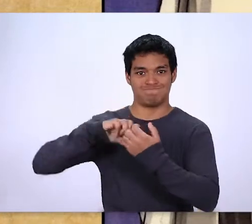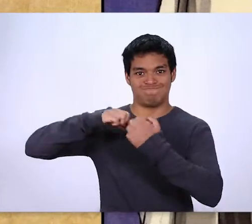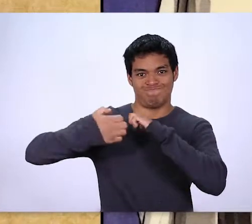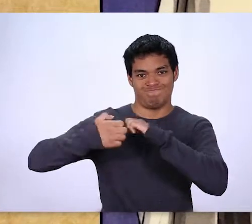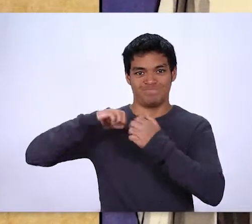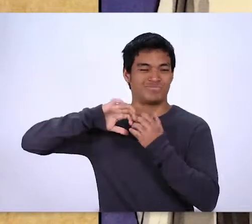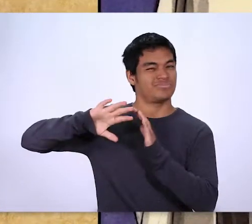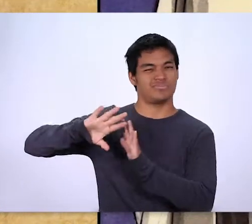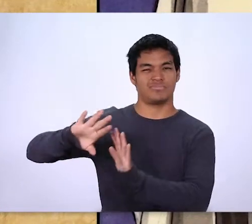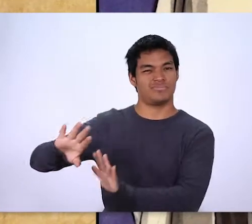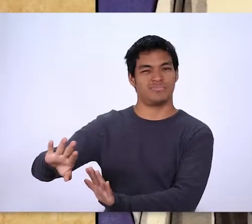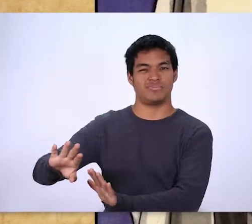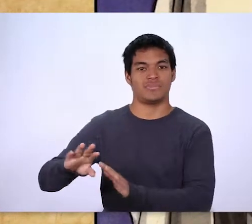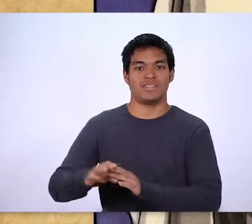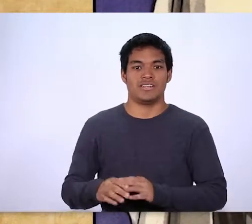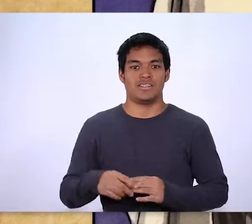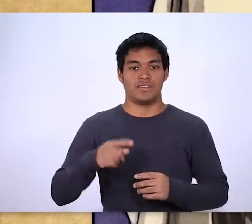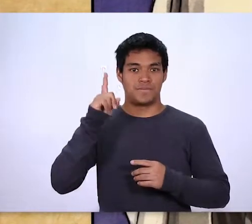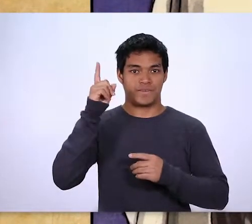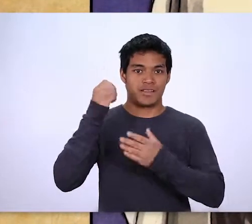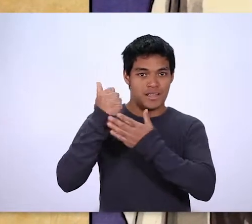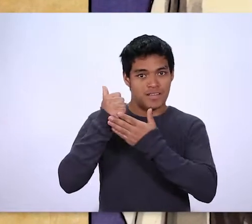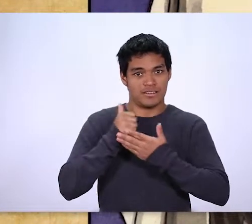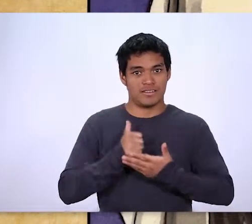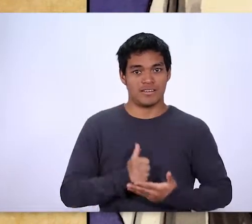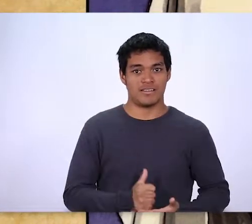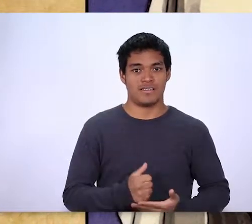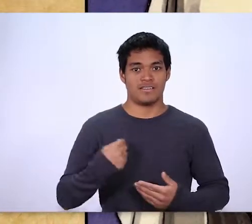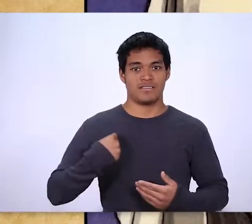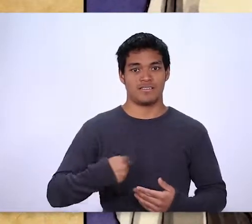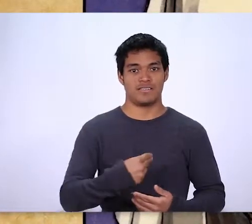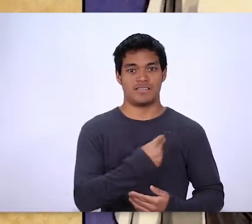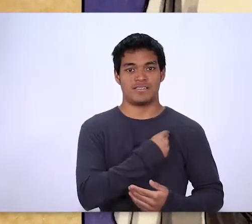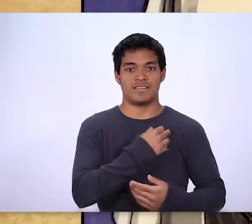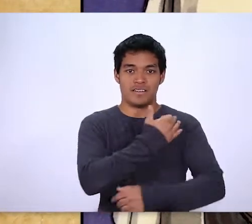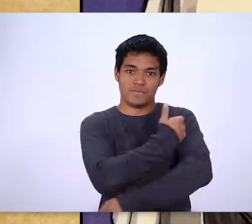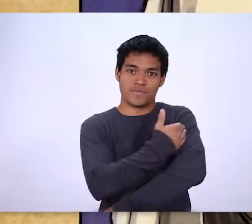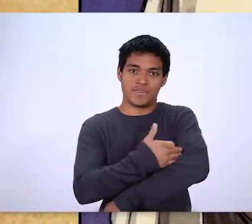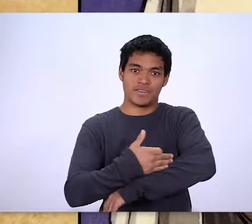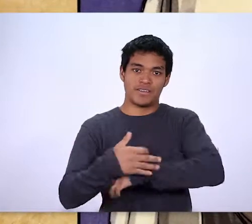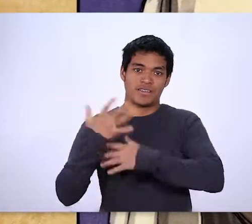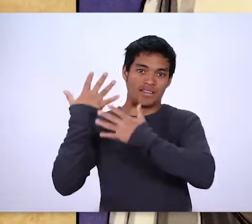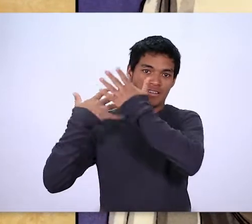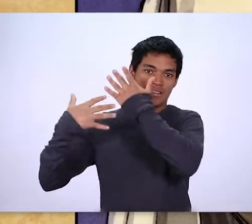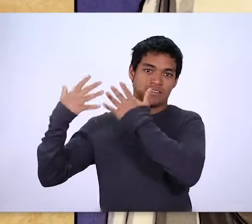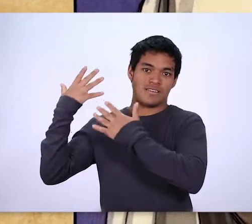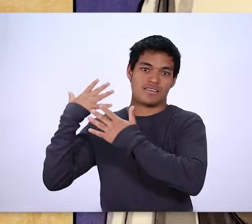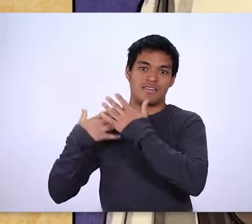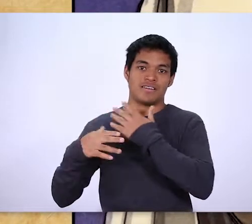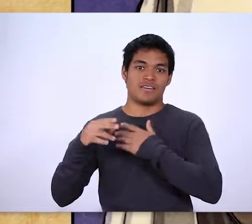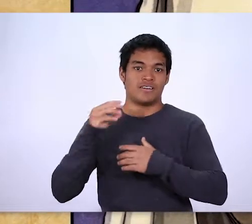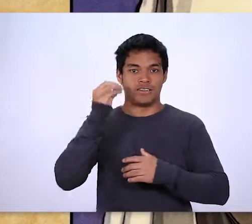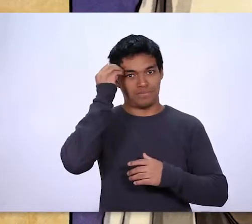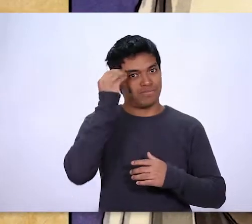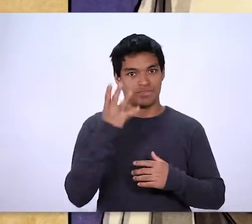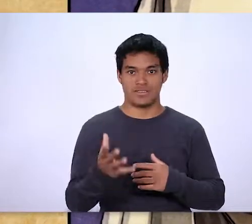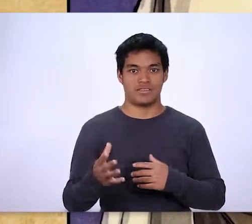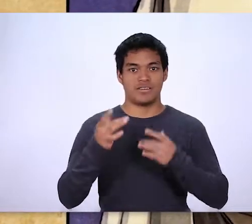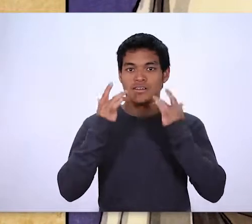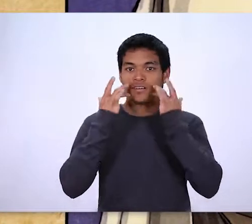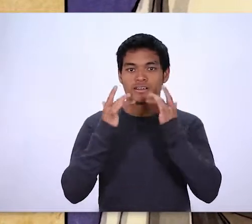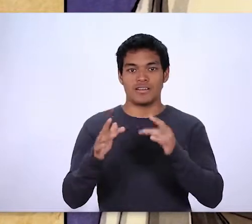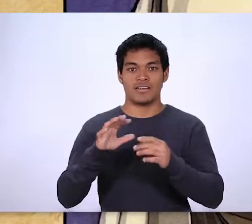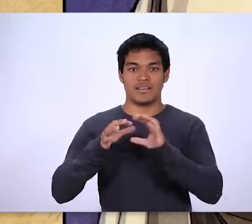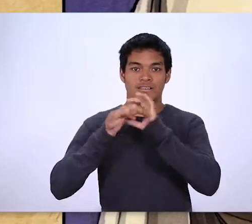todos los que nos odian, que tendría compasión de nuestros antepasados y que no se olvidaría de su